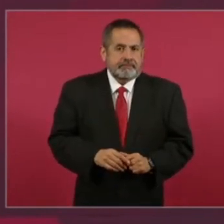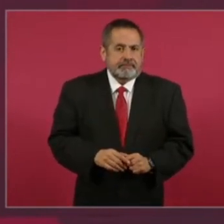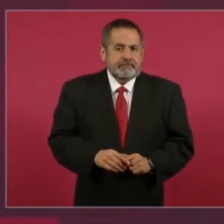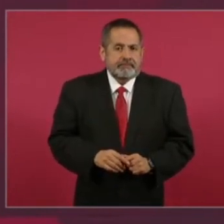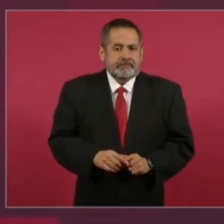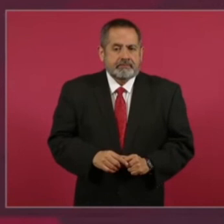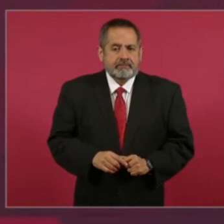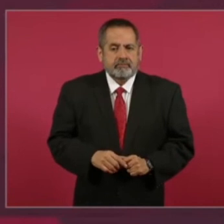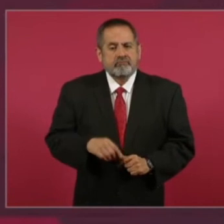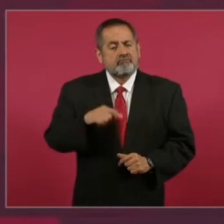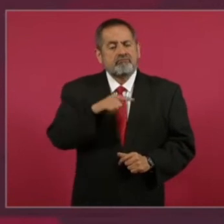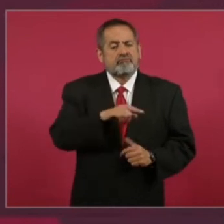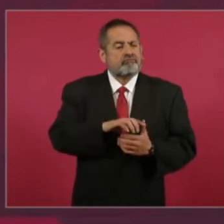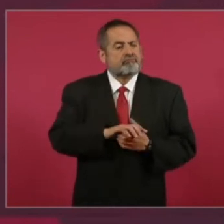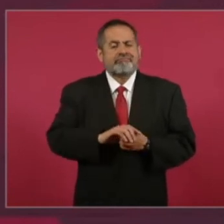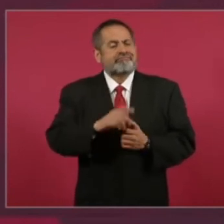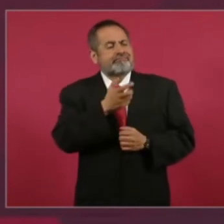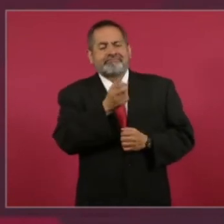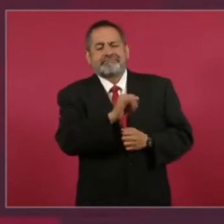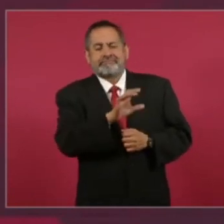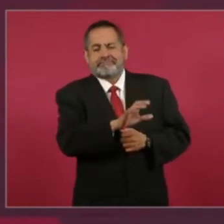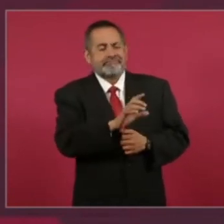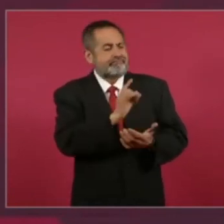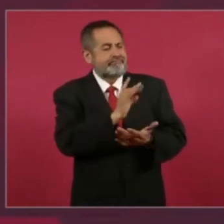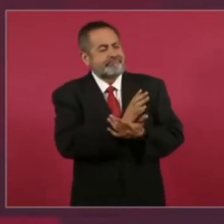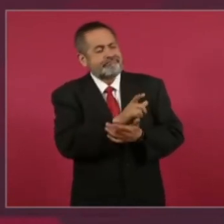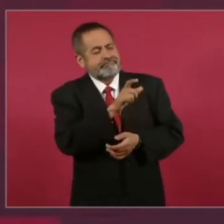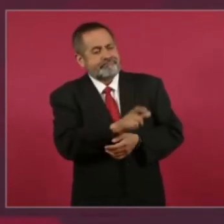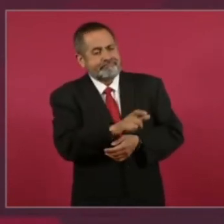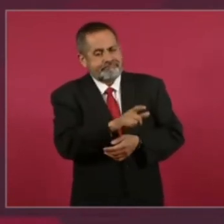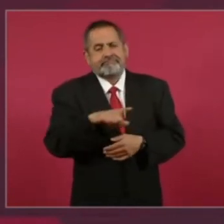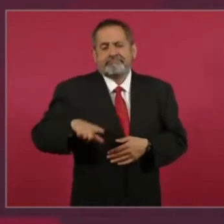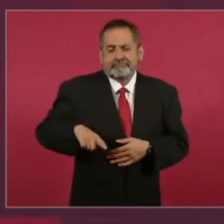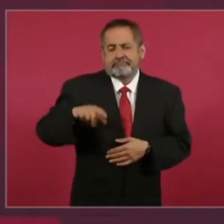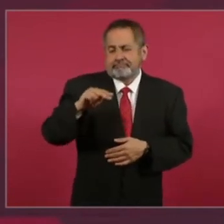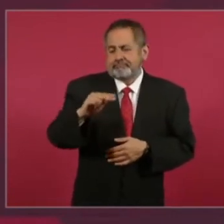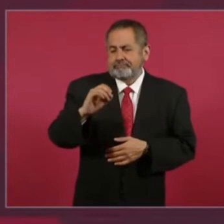eran como el distintivo de los gobiernos ahora sí, neoliberales